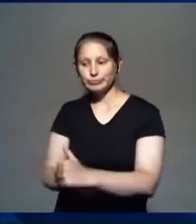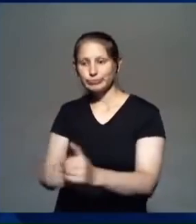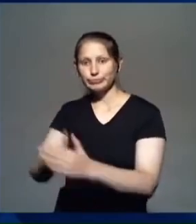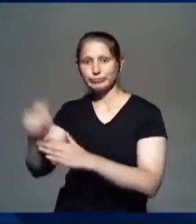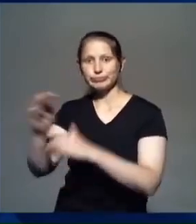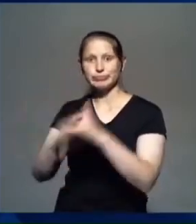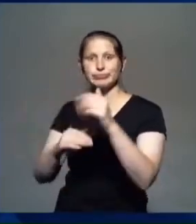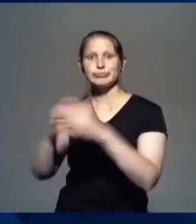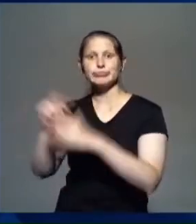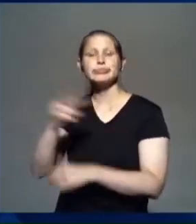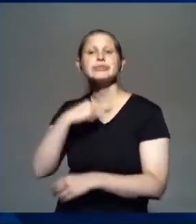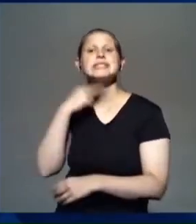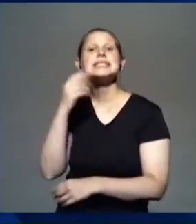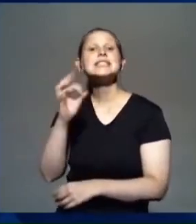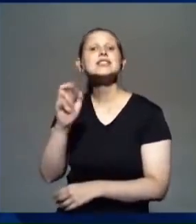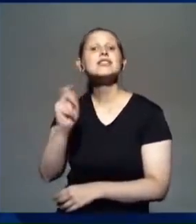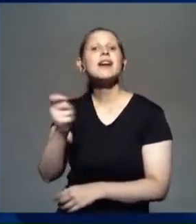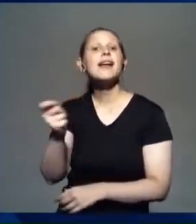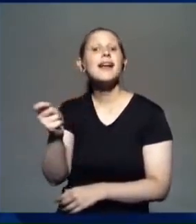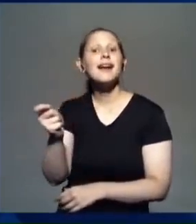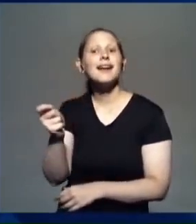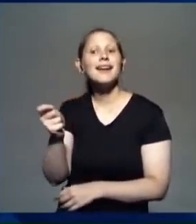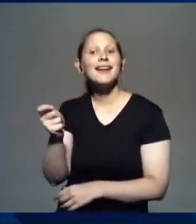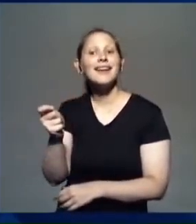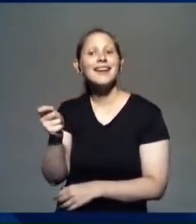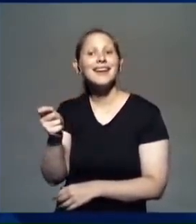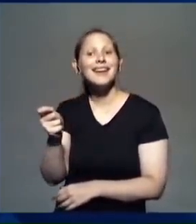Ah, yo en la vida de los demás no me meto.